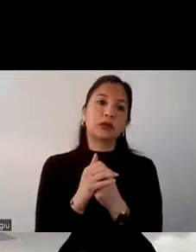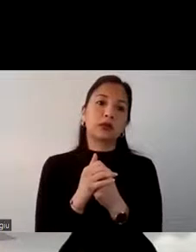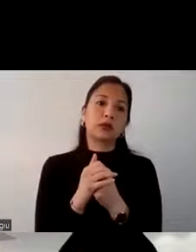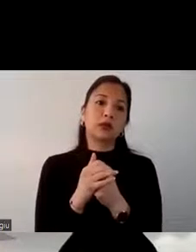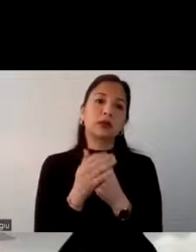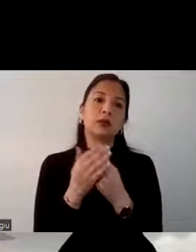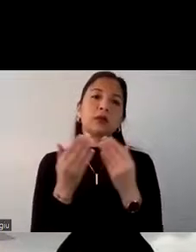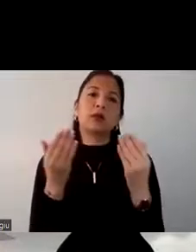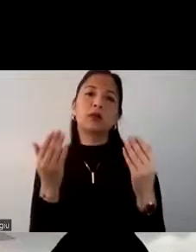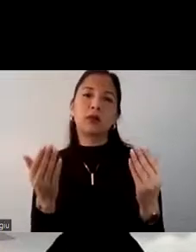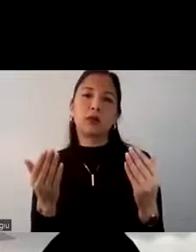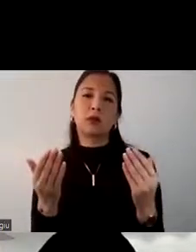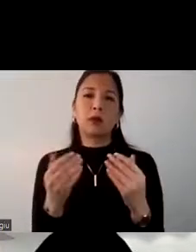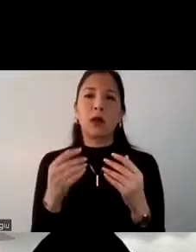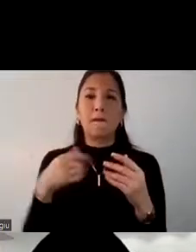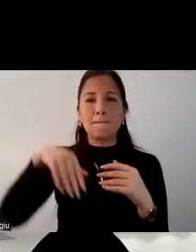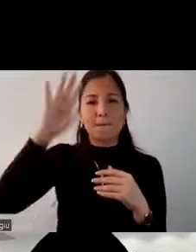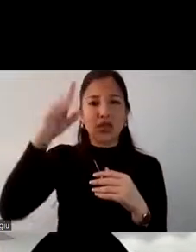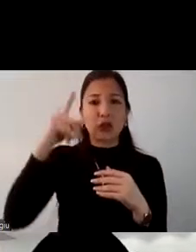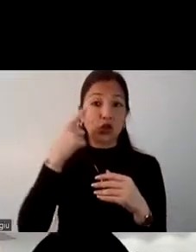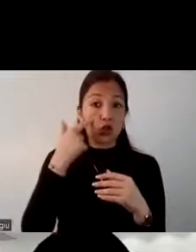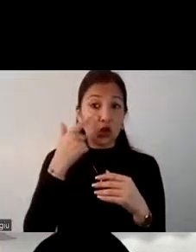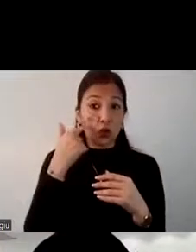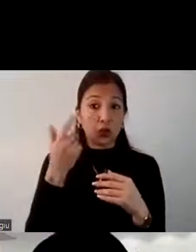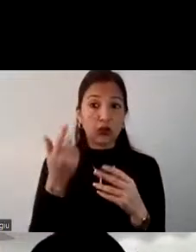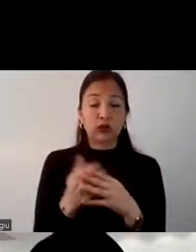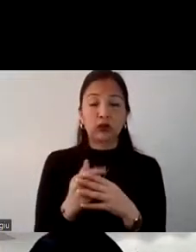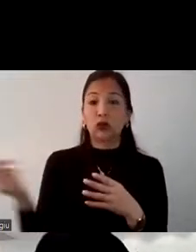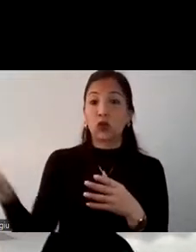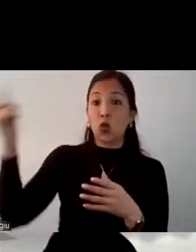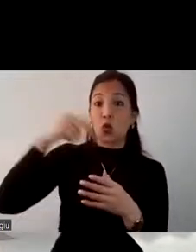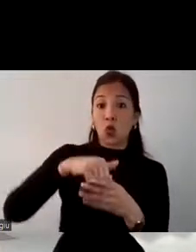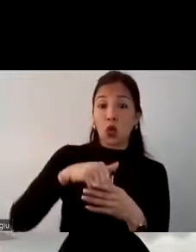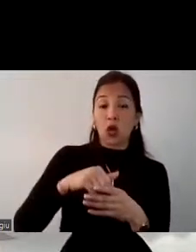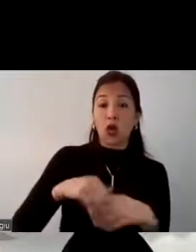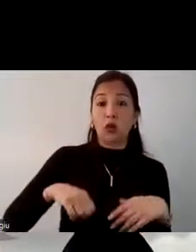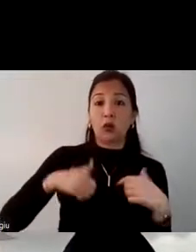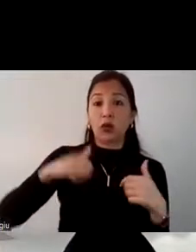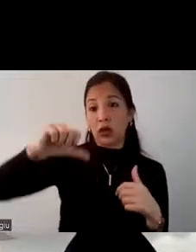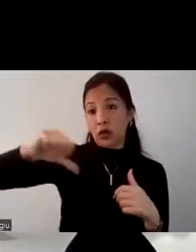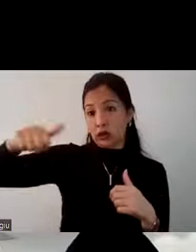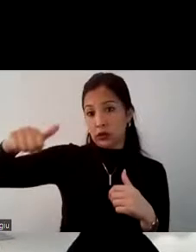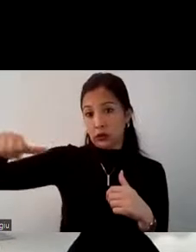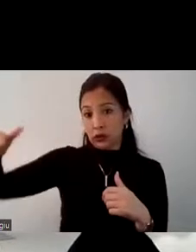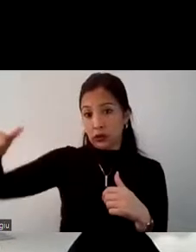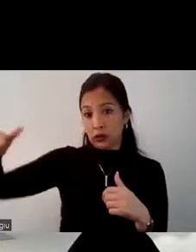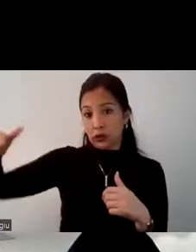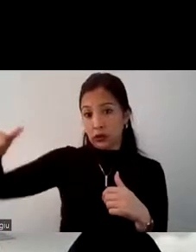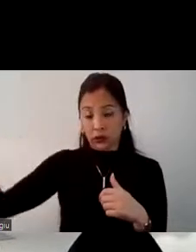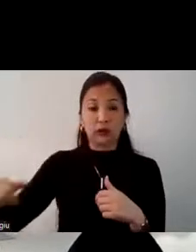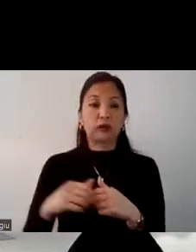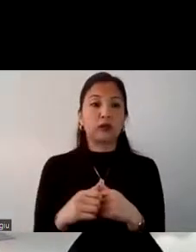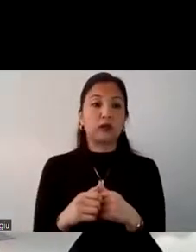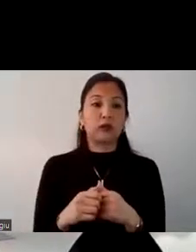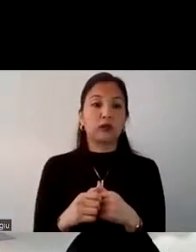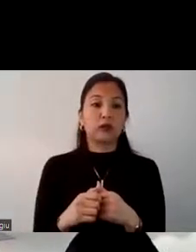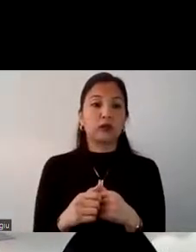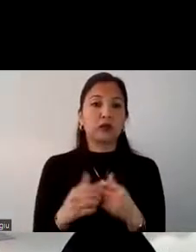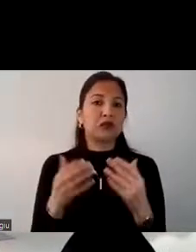relativamente son un poco más de hombres el lugar de residencia la sierra no interesa mucho el Estado